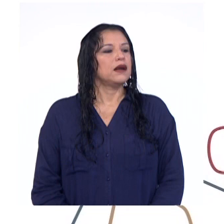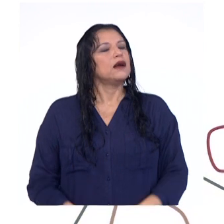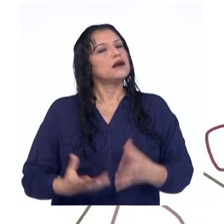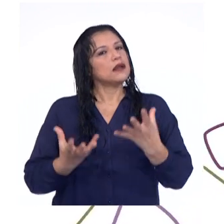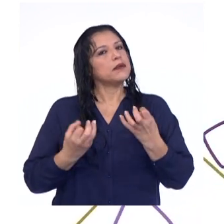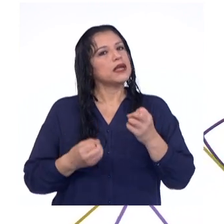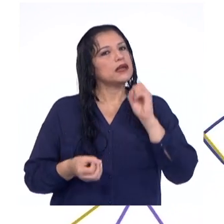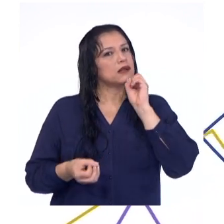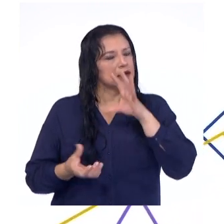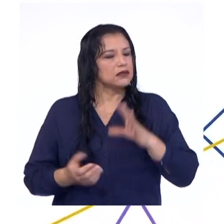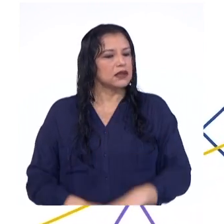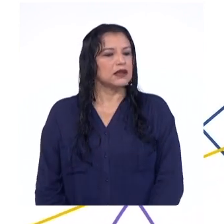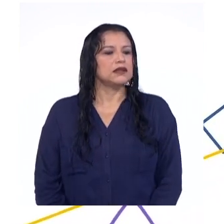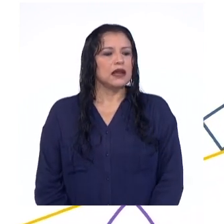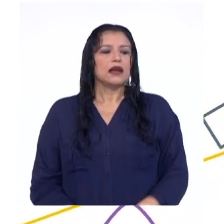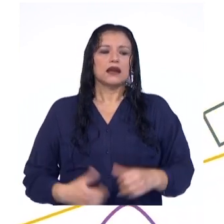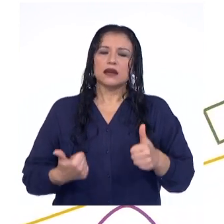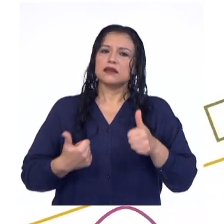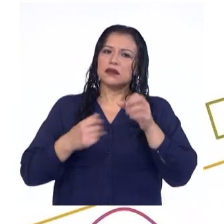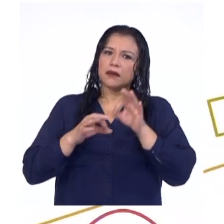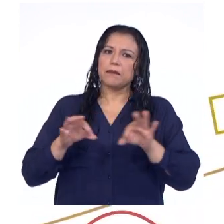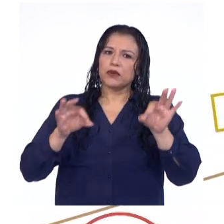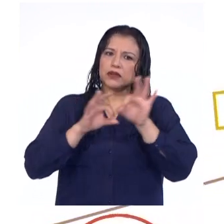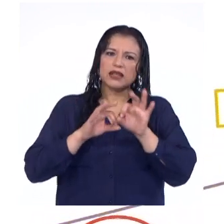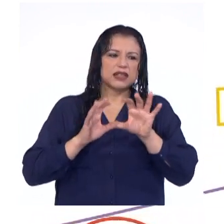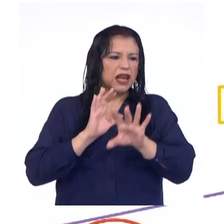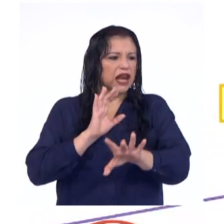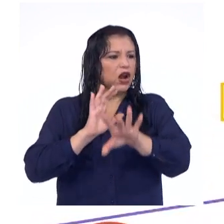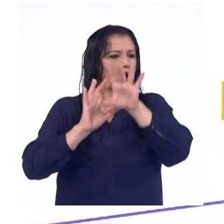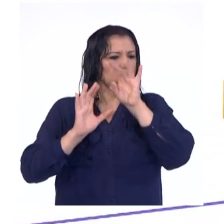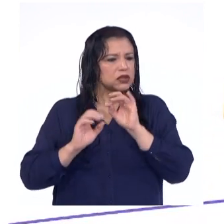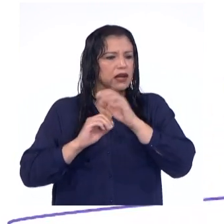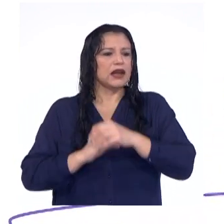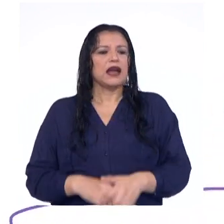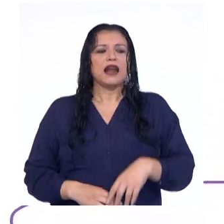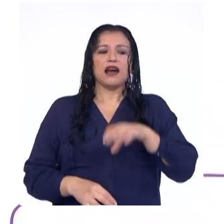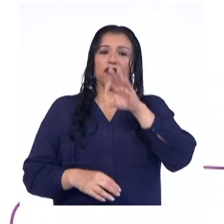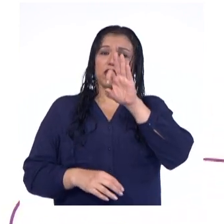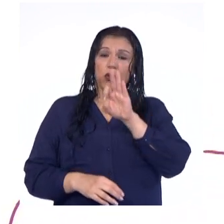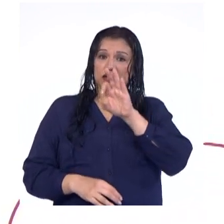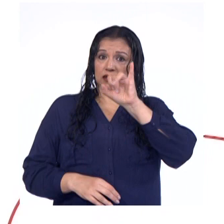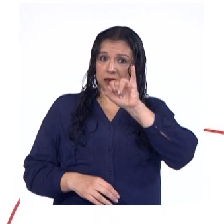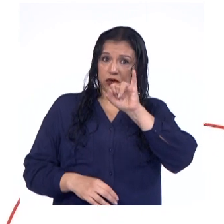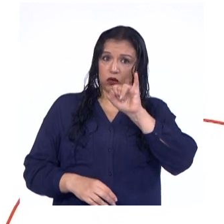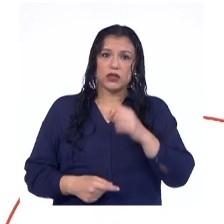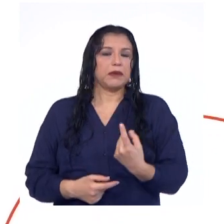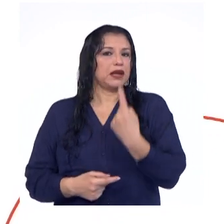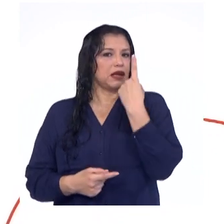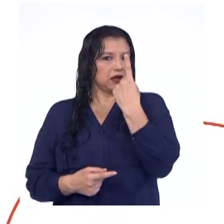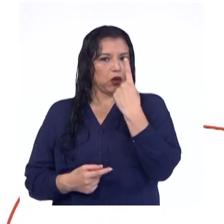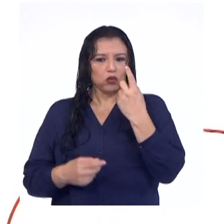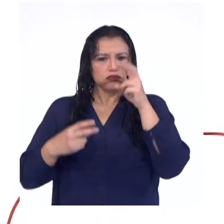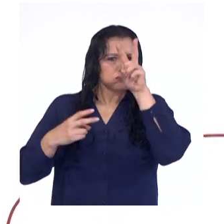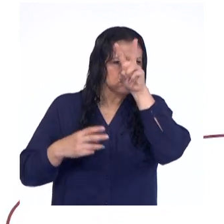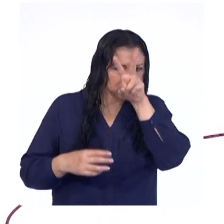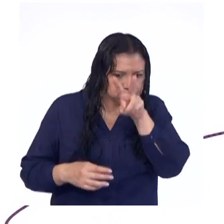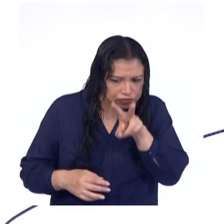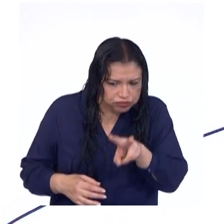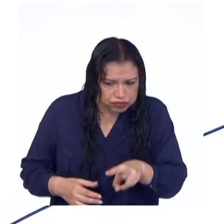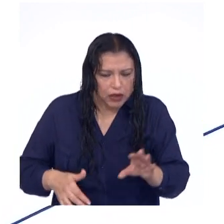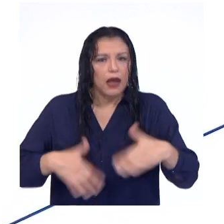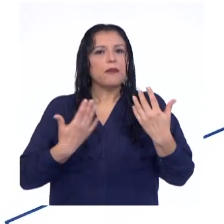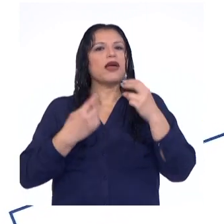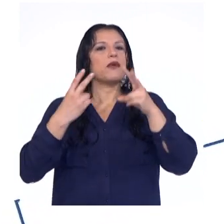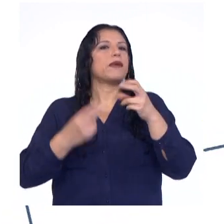mencionarles que es conveniente encontrar la frecuencia absoluta acumulada para que de un solo vistazo podamos